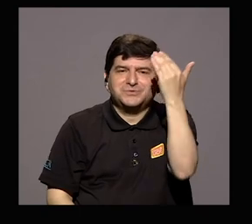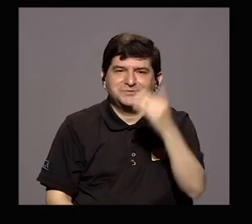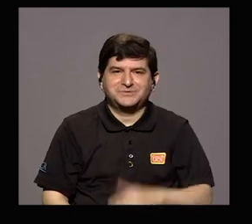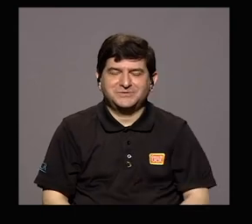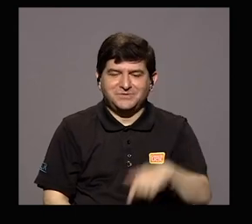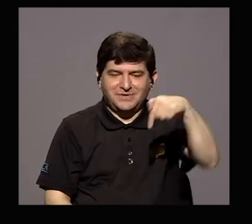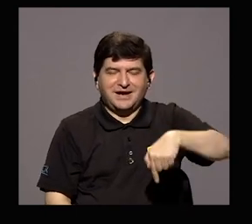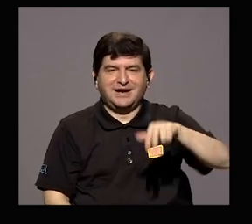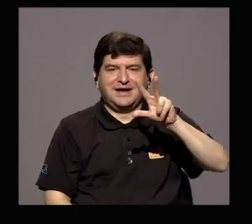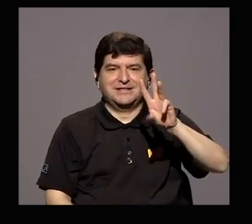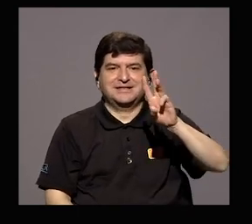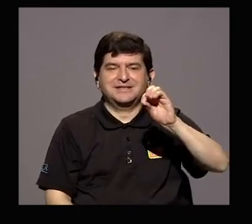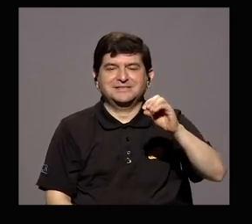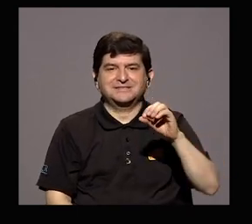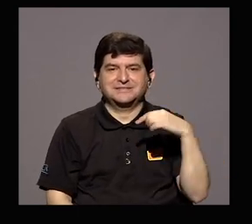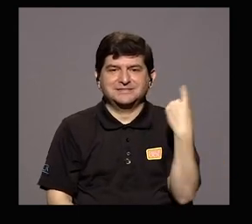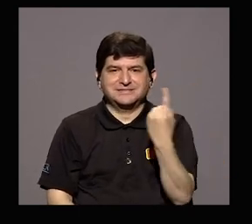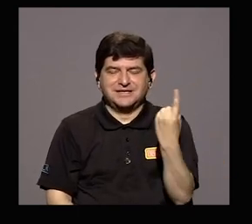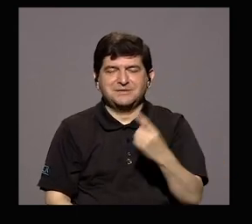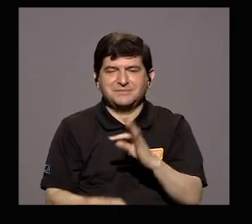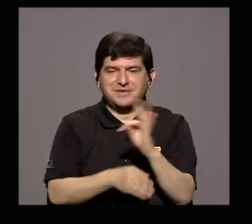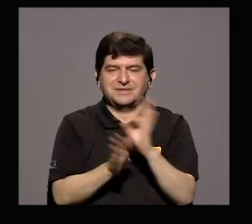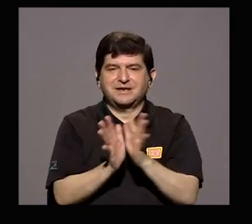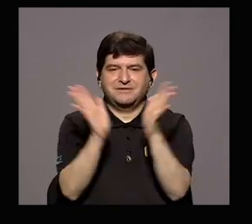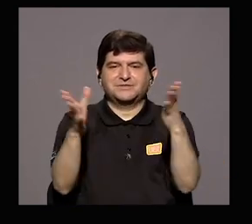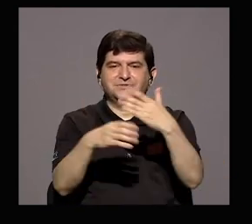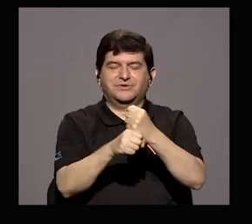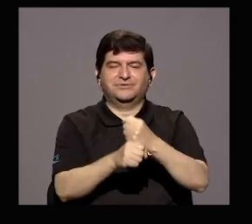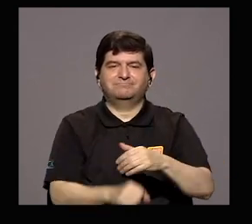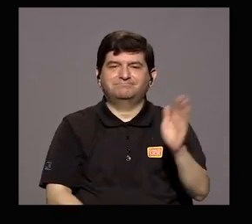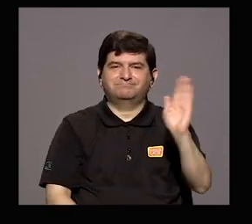acá en 360, siempre haciendo para ustedes Televisión Pública. Hasta luego.